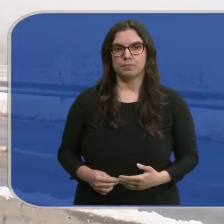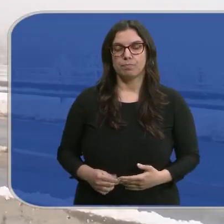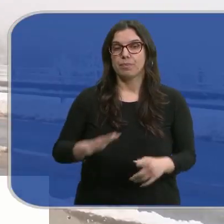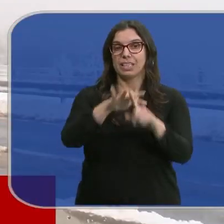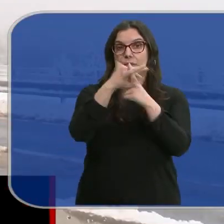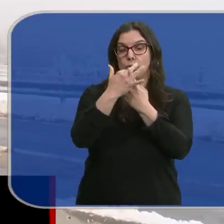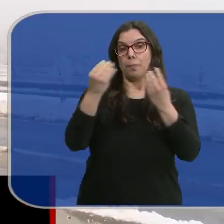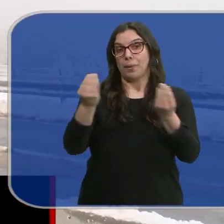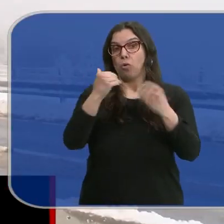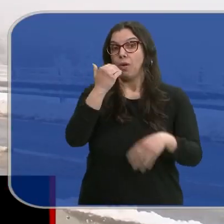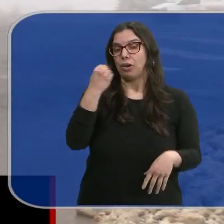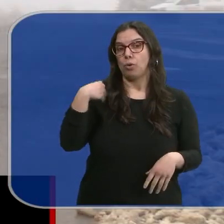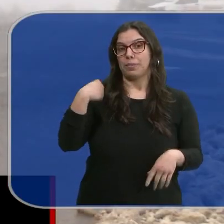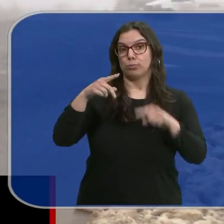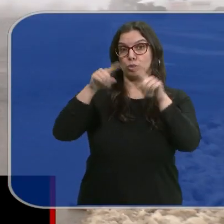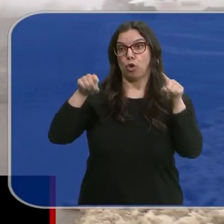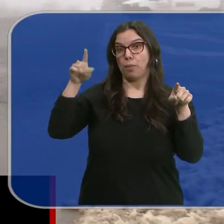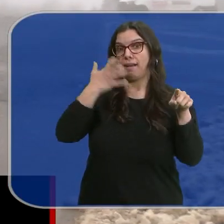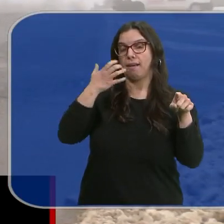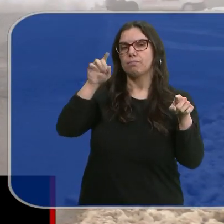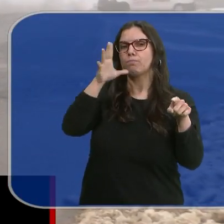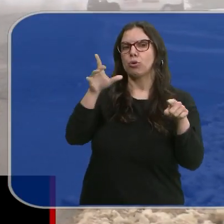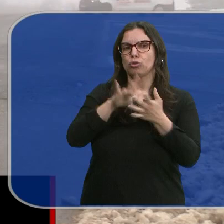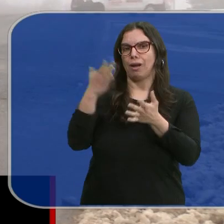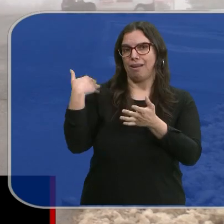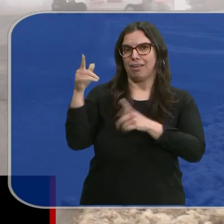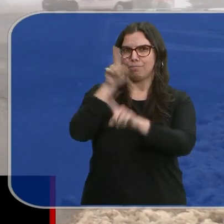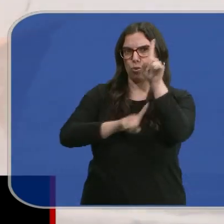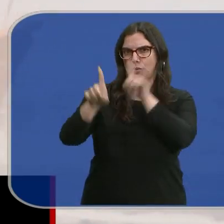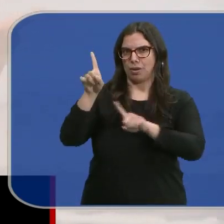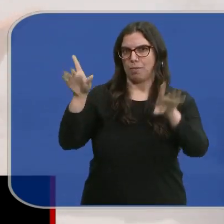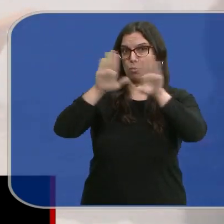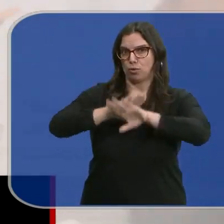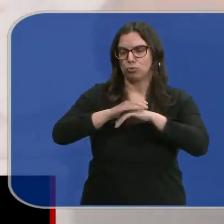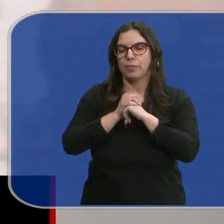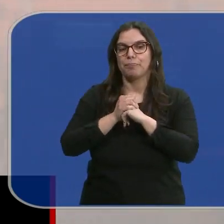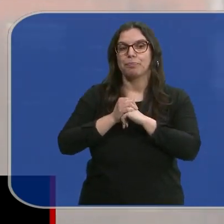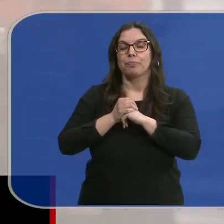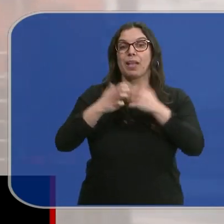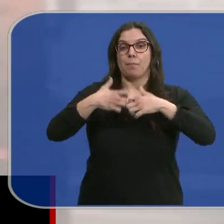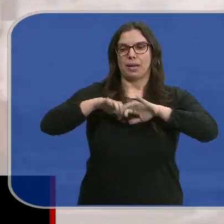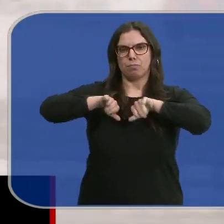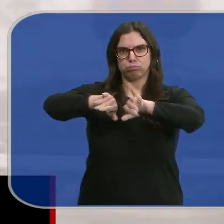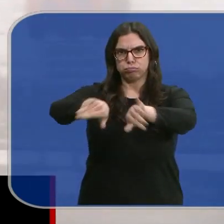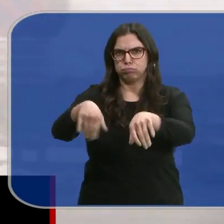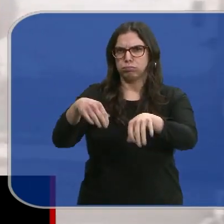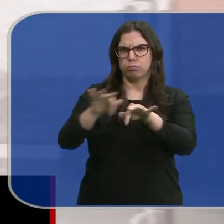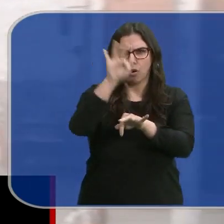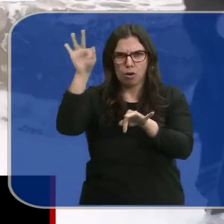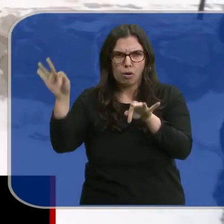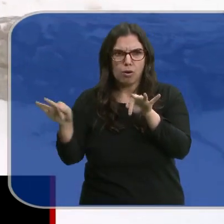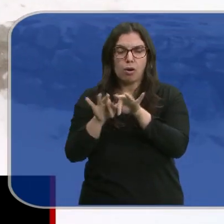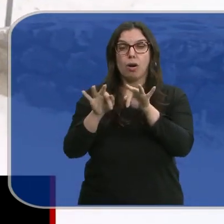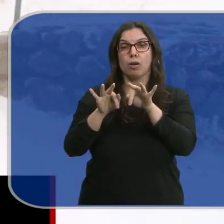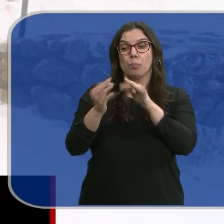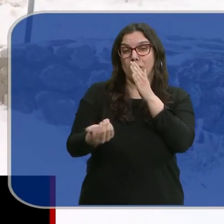Una situación que mejora en Navacerrada, en Segovia, tras los problemas que se registraron anoche. Las máquinas quitanieves no han dejado de trabajar y en los